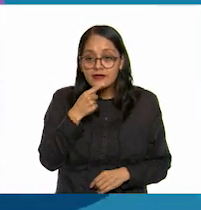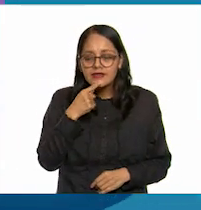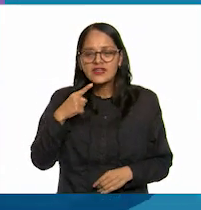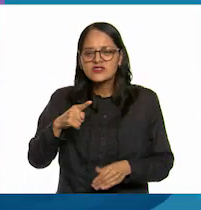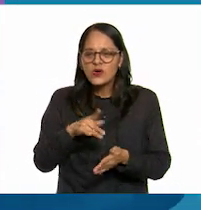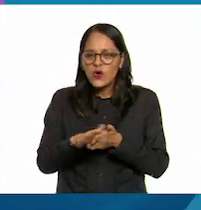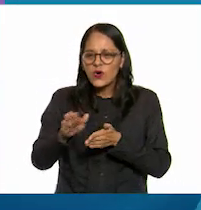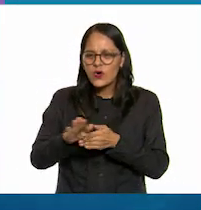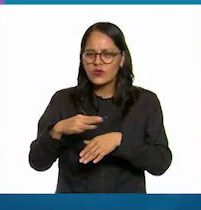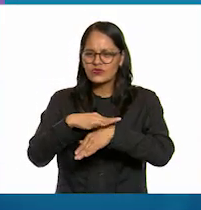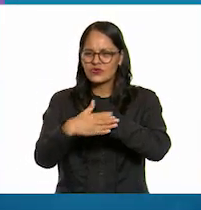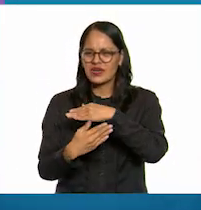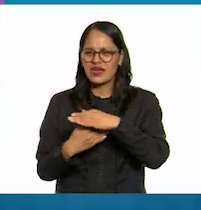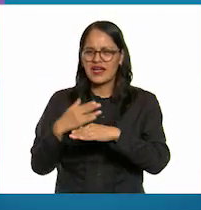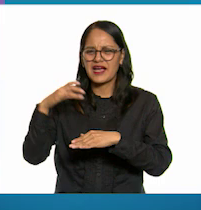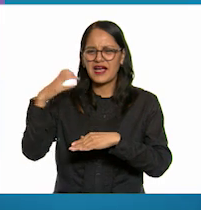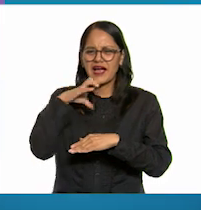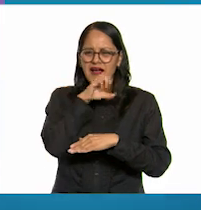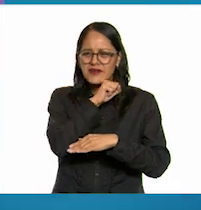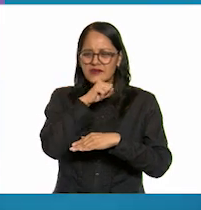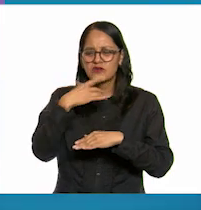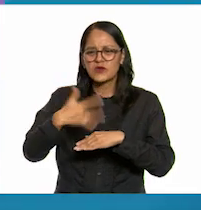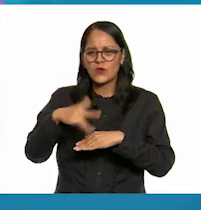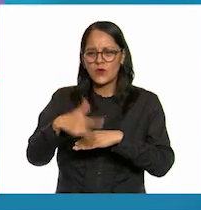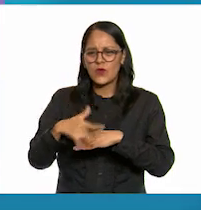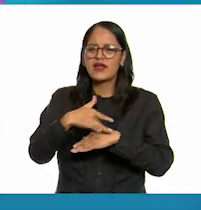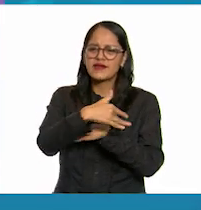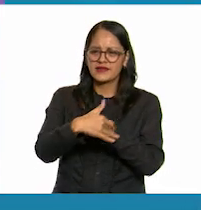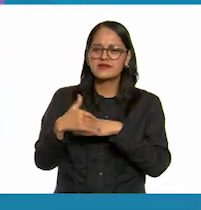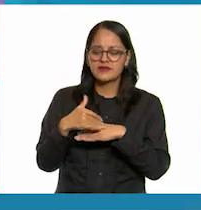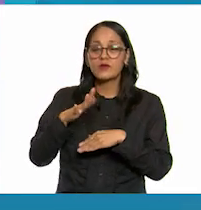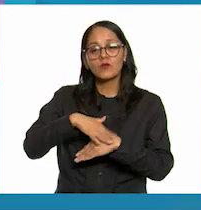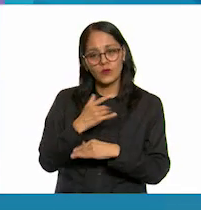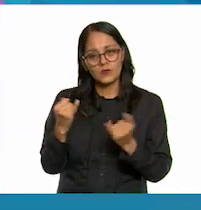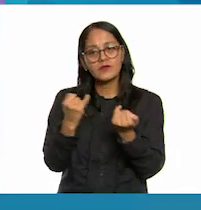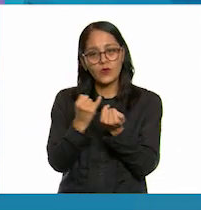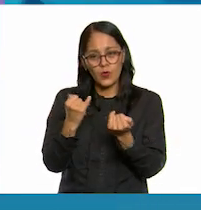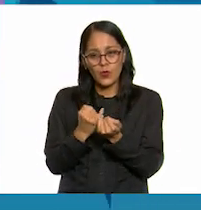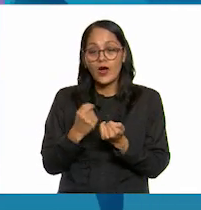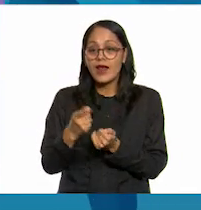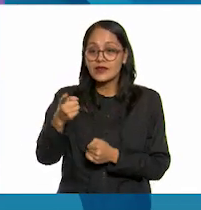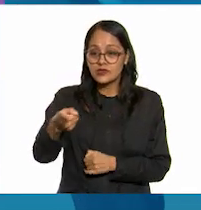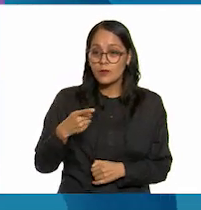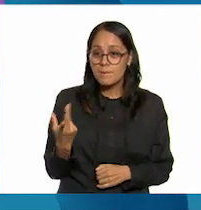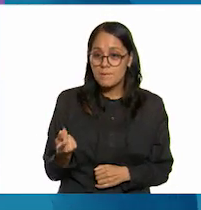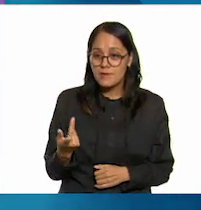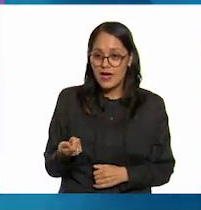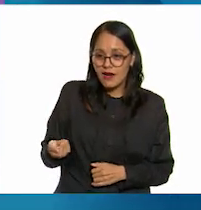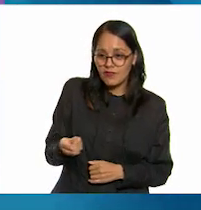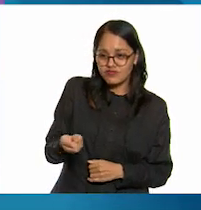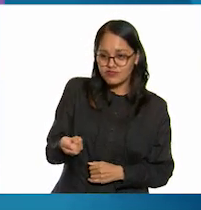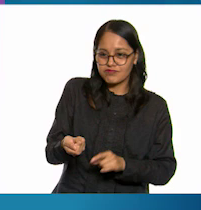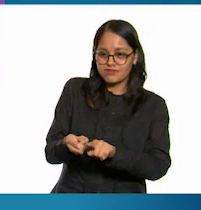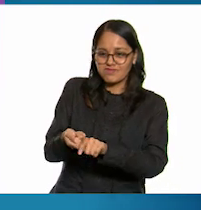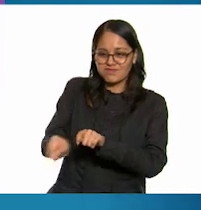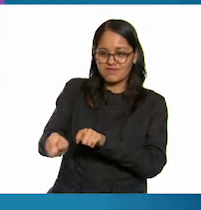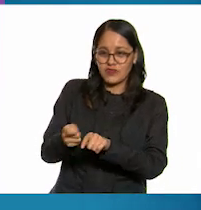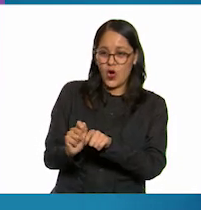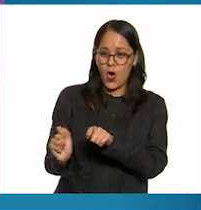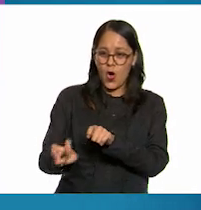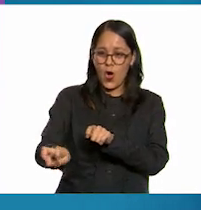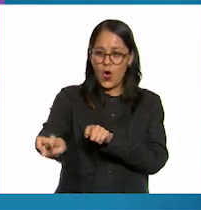manita oye por el roce causado por la fricción y fuerza que aplicó a la correa de su perrita la bambalina que se quería echar el